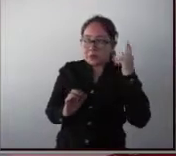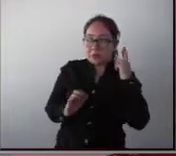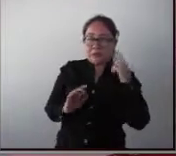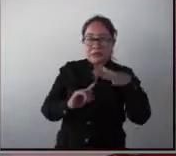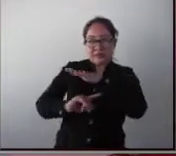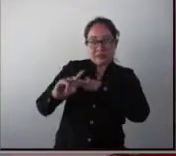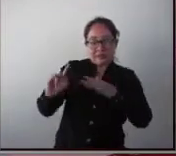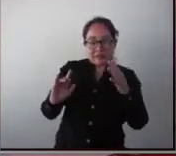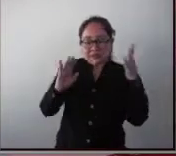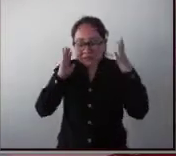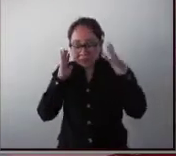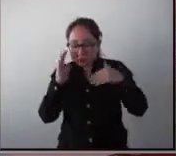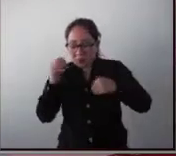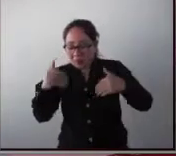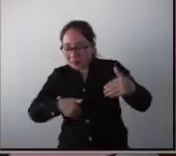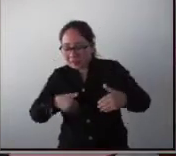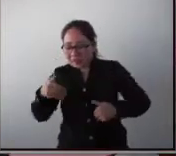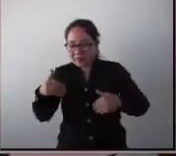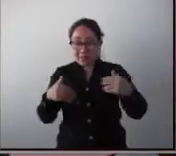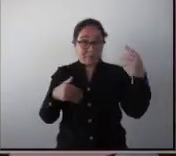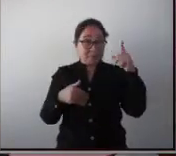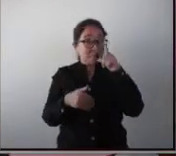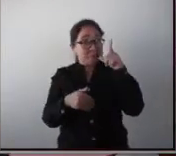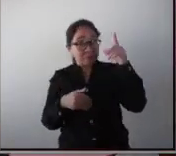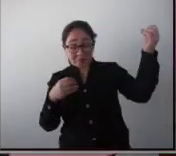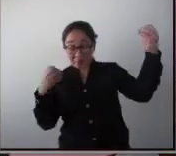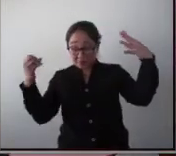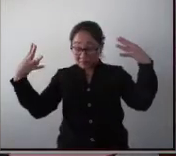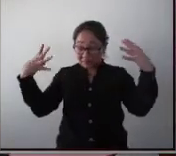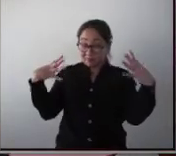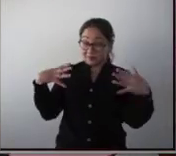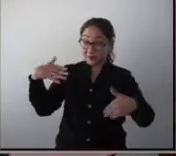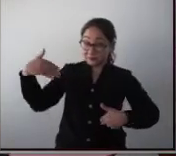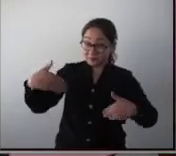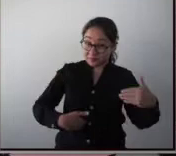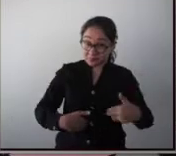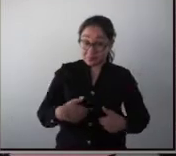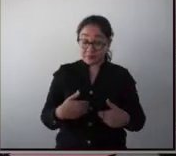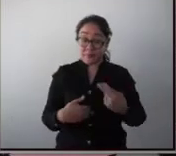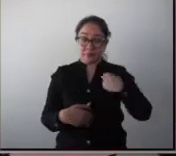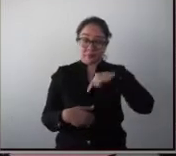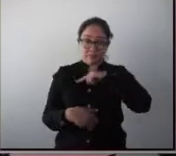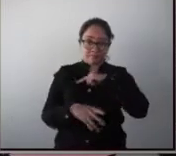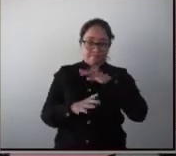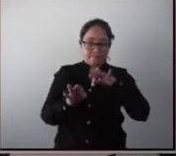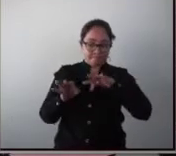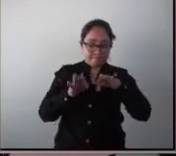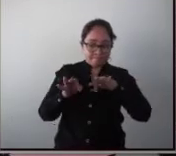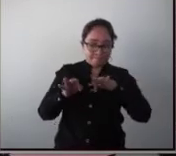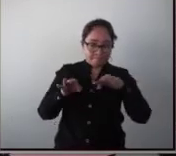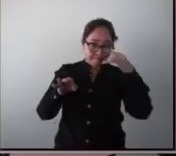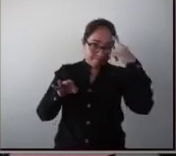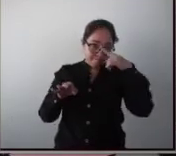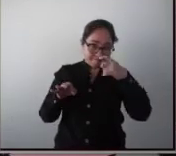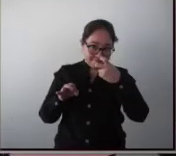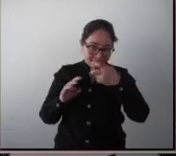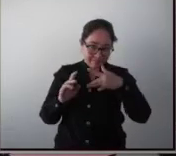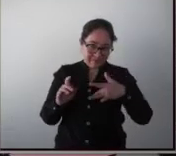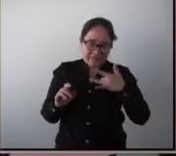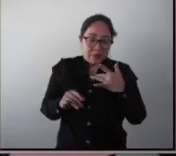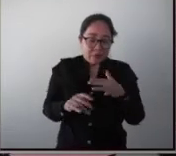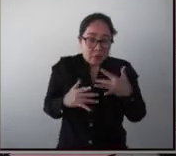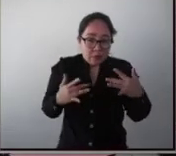ruido, a la luz. Hemos hecho un trabajo en donde logramos reducir esa sensibilidad